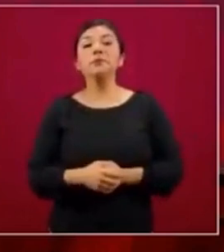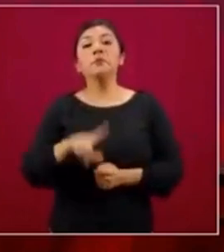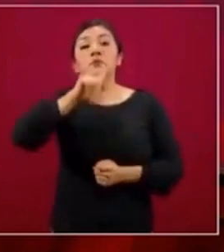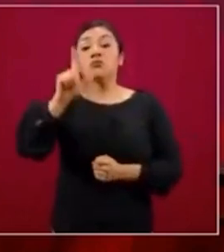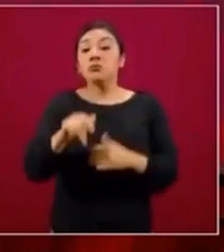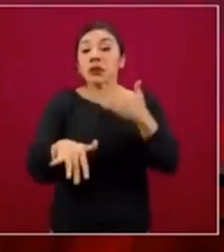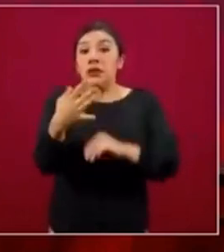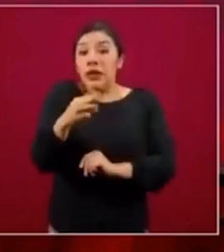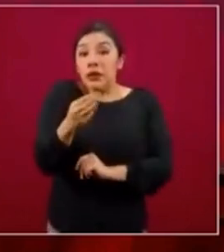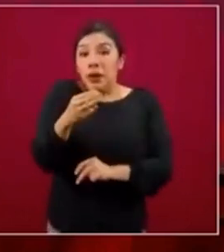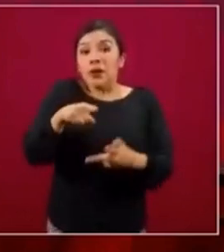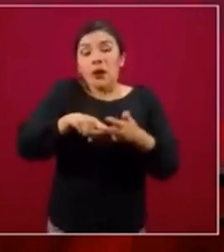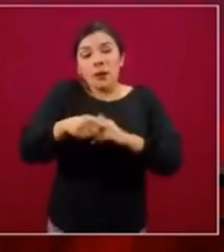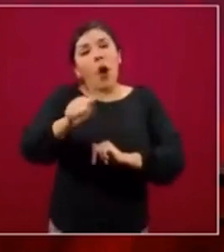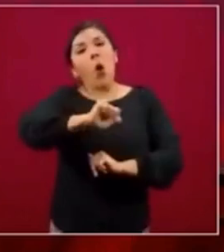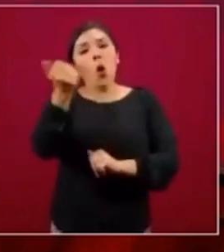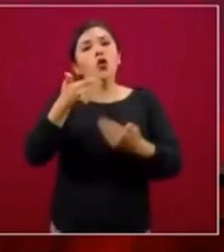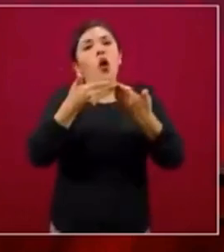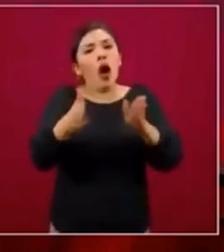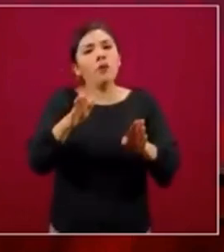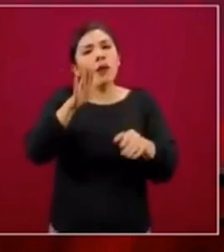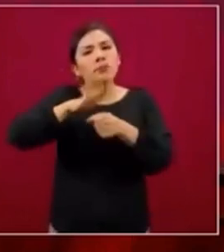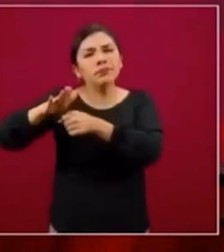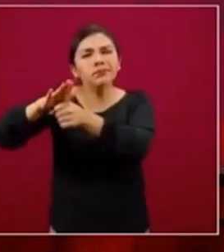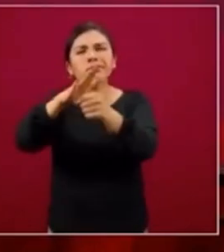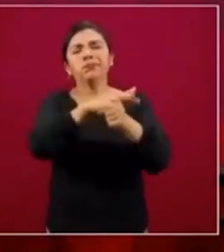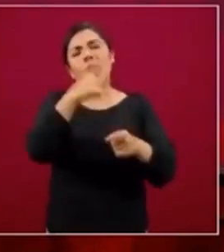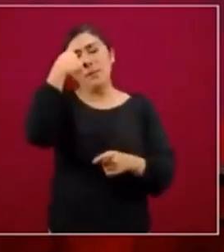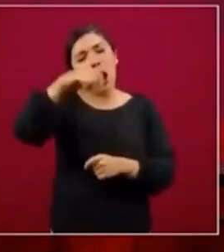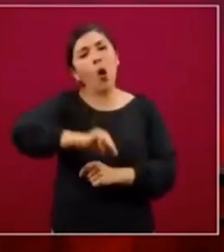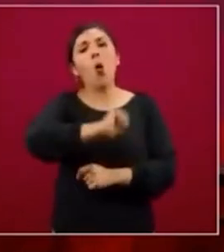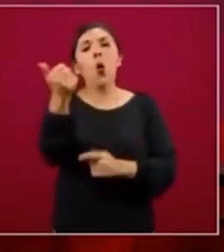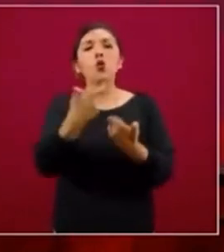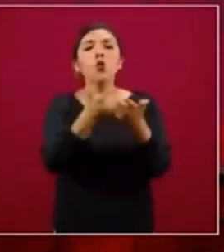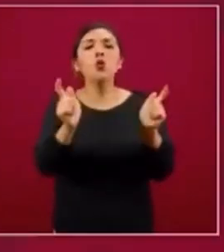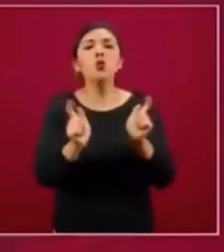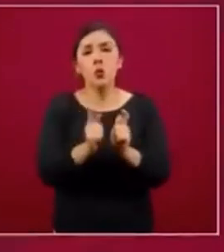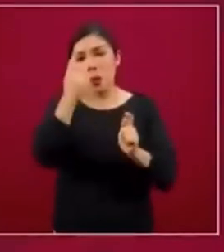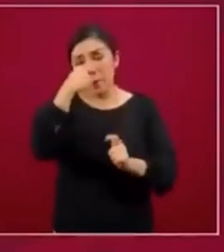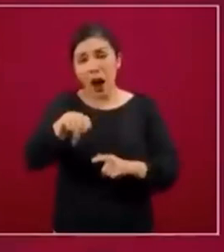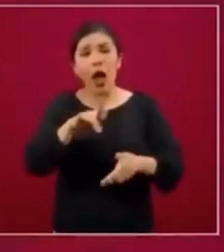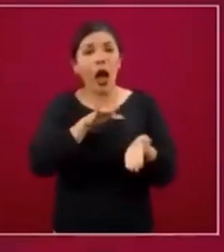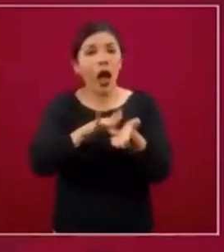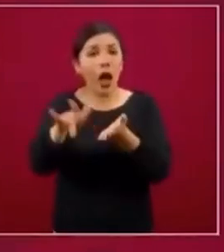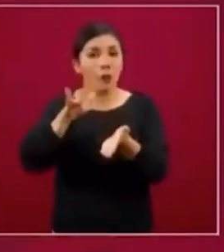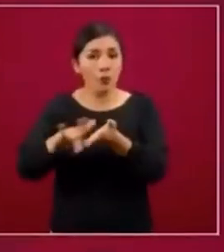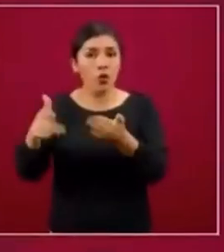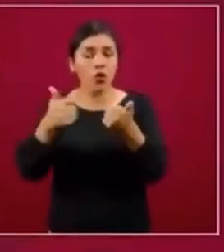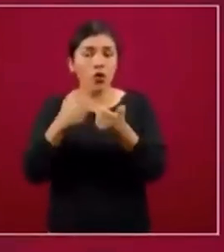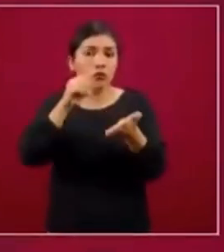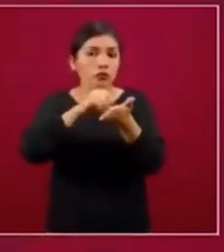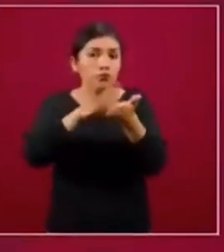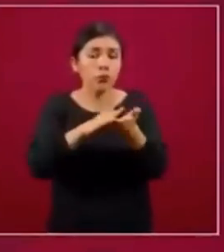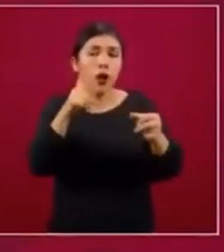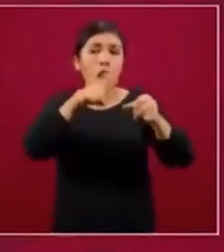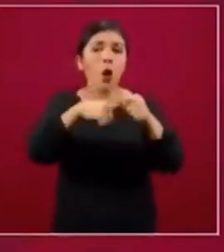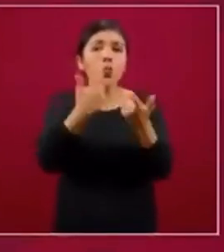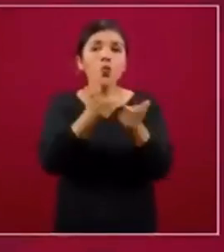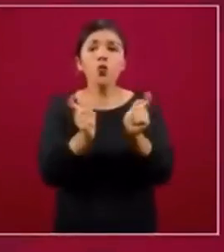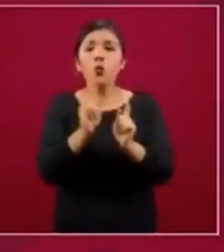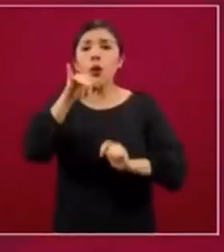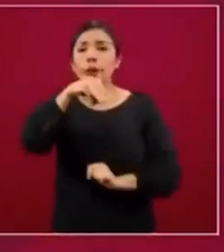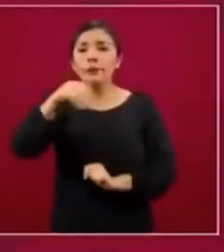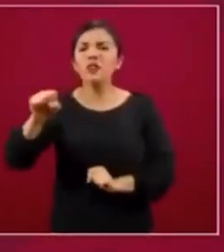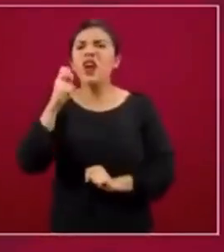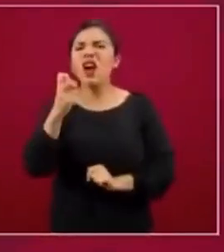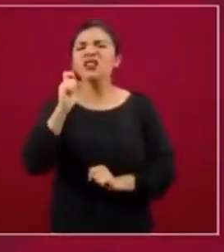del 15 de mayo abrimos una convocatoria para otro grupo de los inscritos en el IMSS. En este caso se